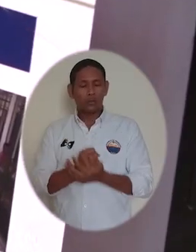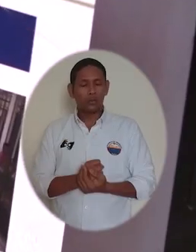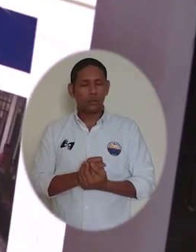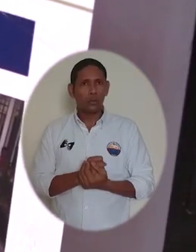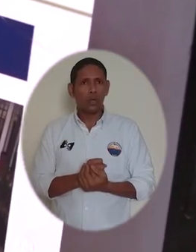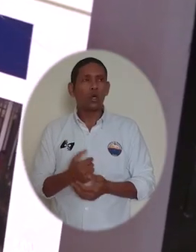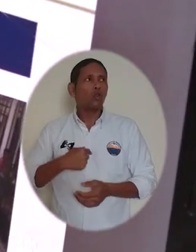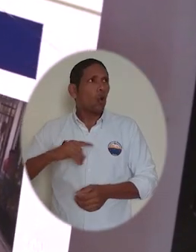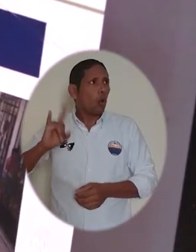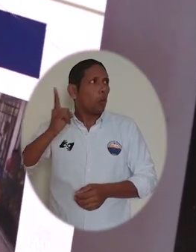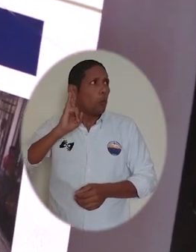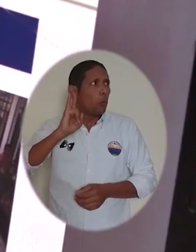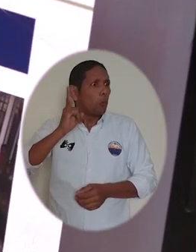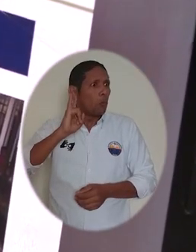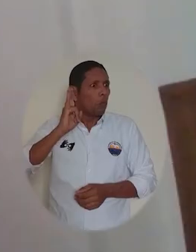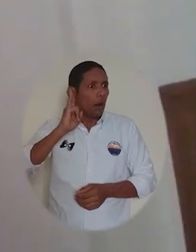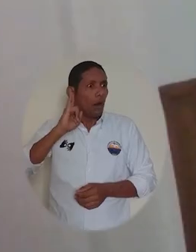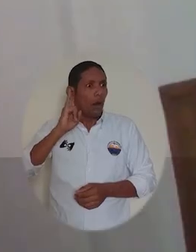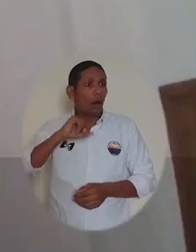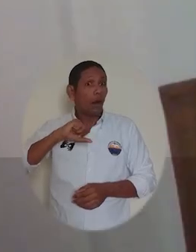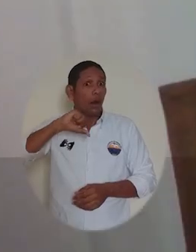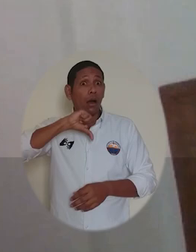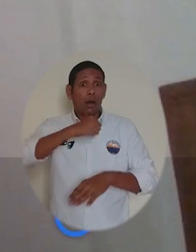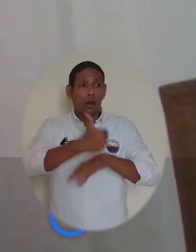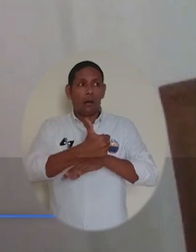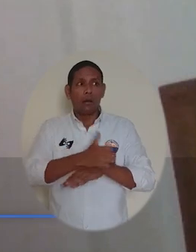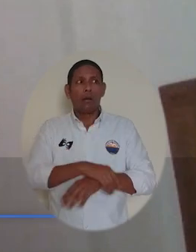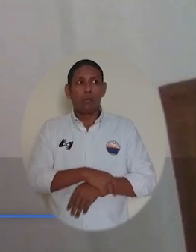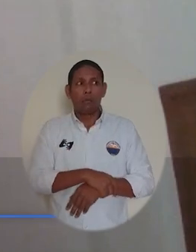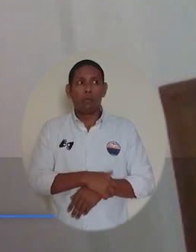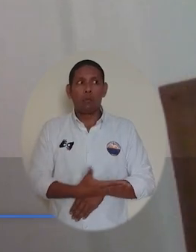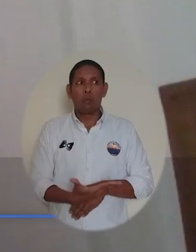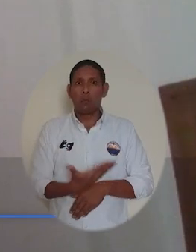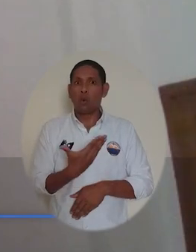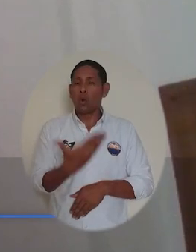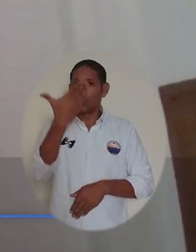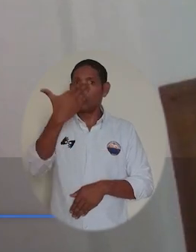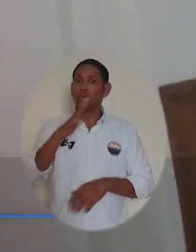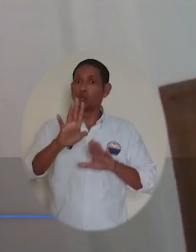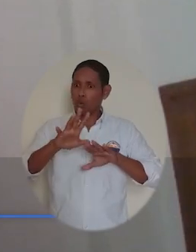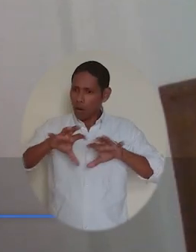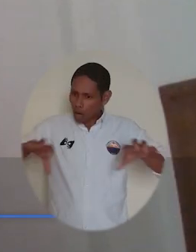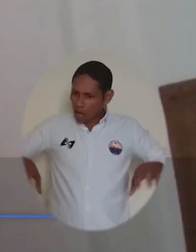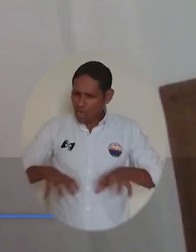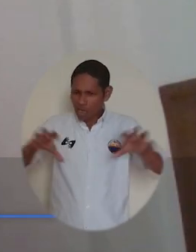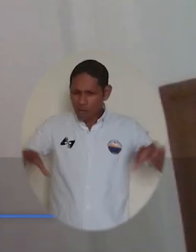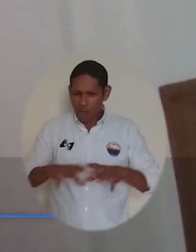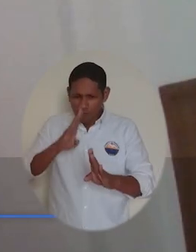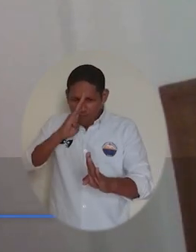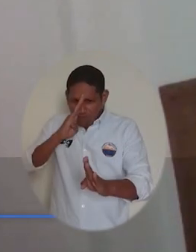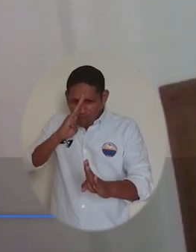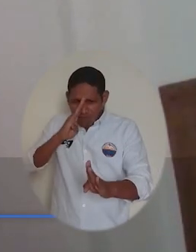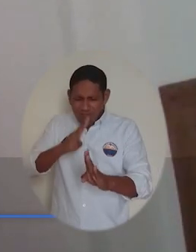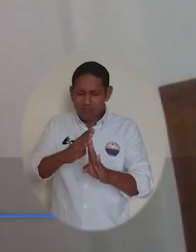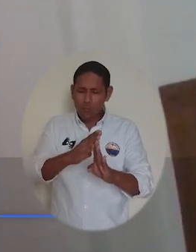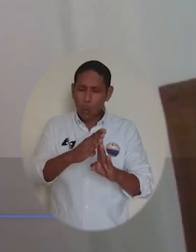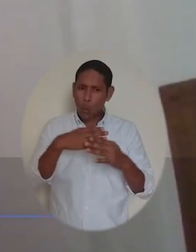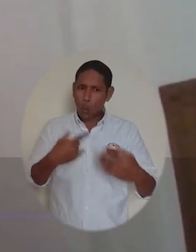Carlos Caicedo Omar. Estuvimos escuchando la presentación del señor rector sobre todas las